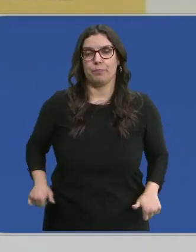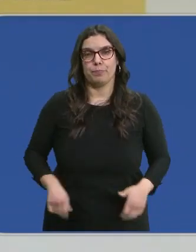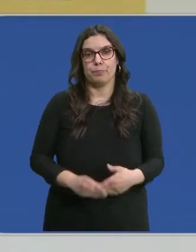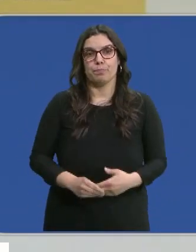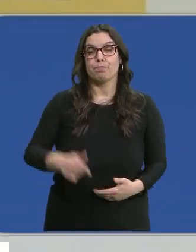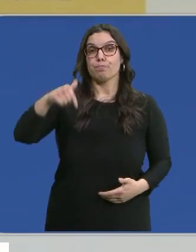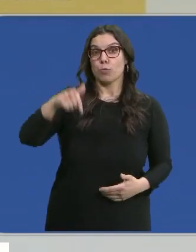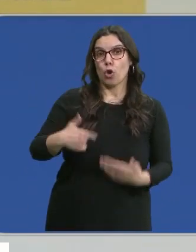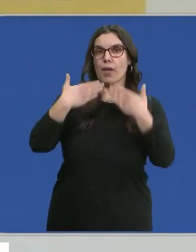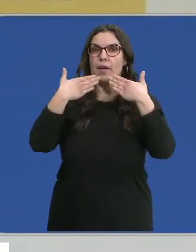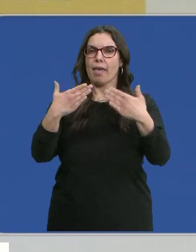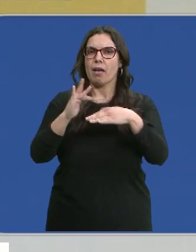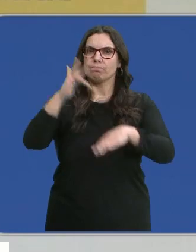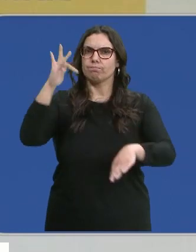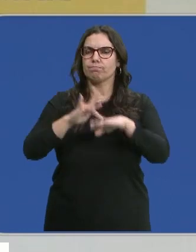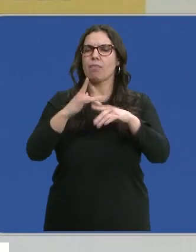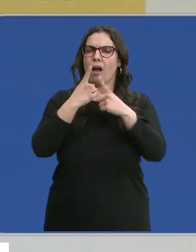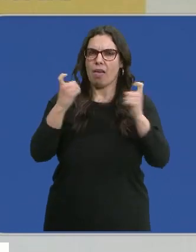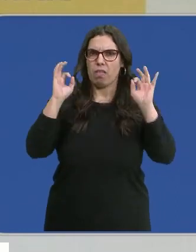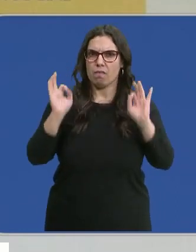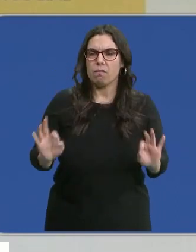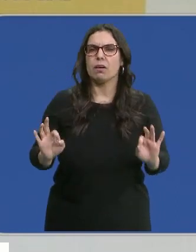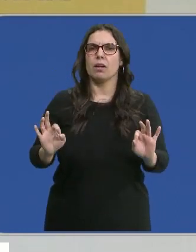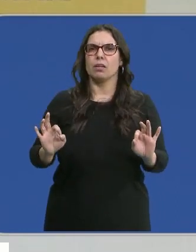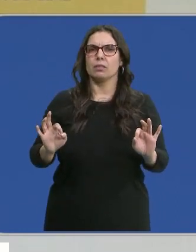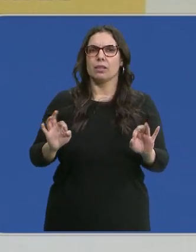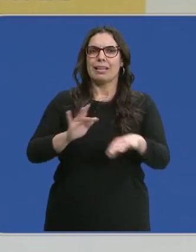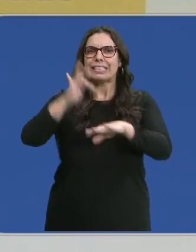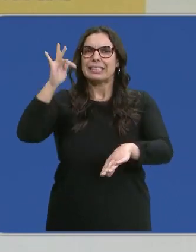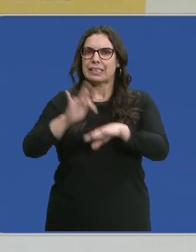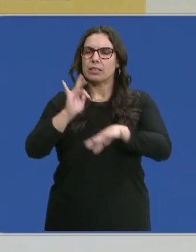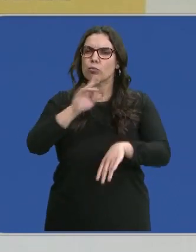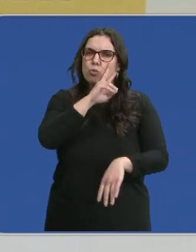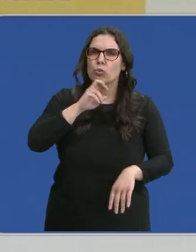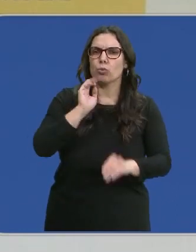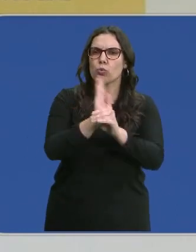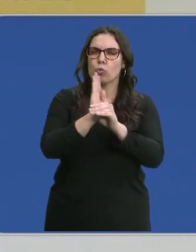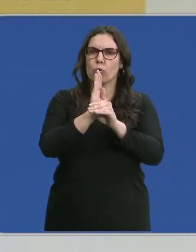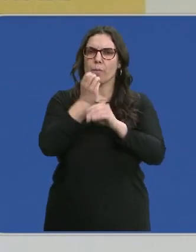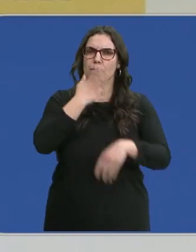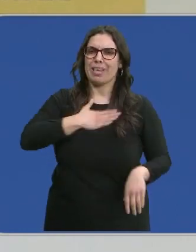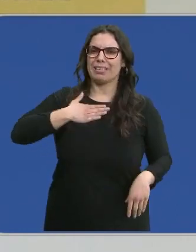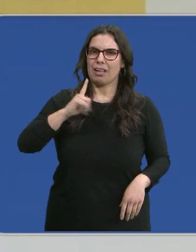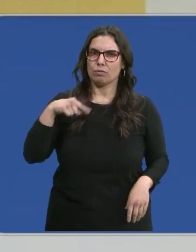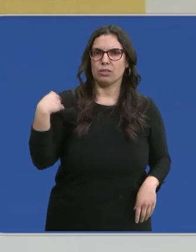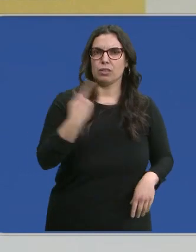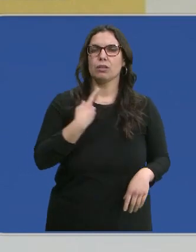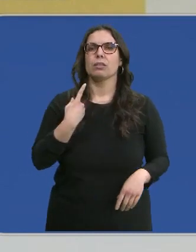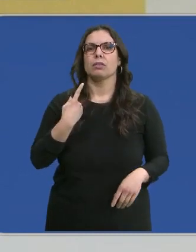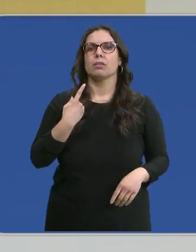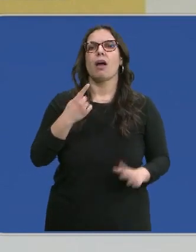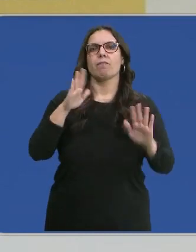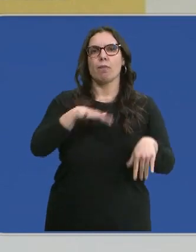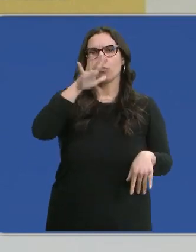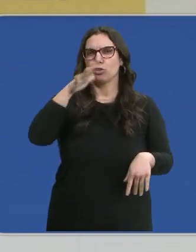Hoy fruto de una sensibilidad necesaria, una sensibilidad que vela por el bienestar común, aumentan